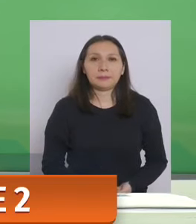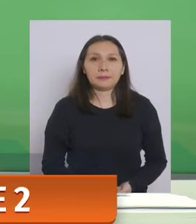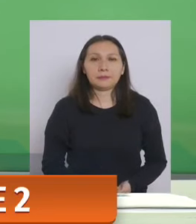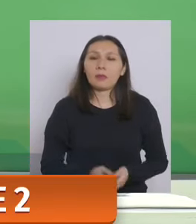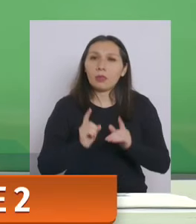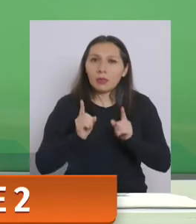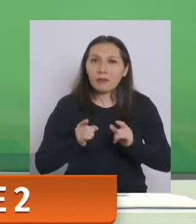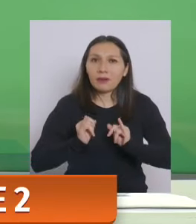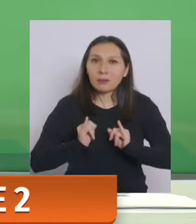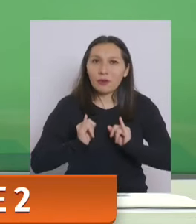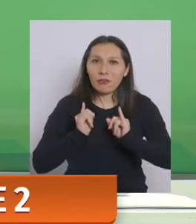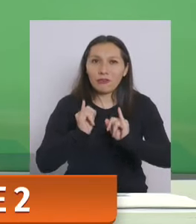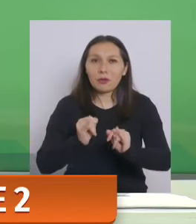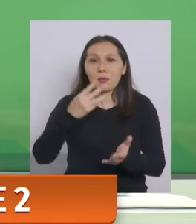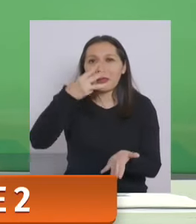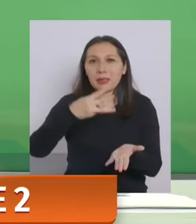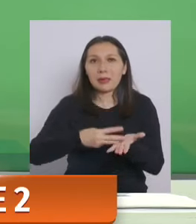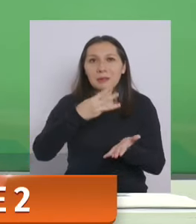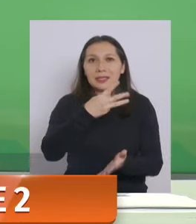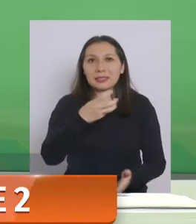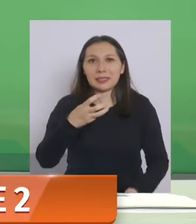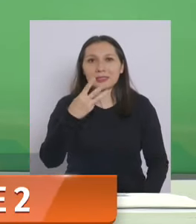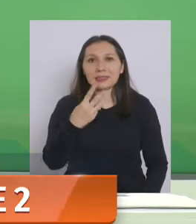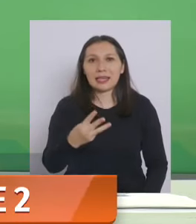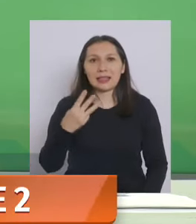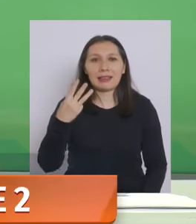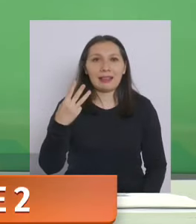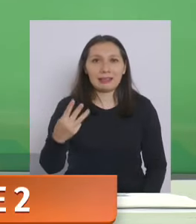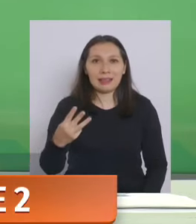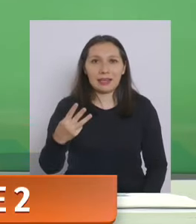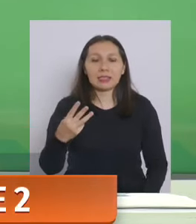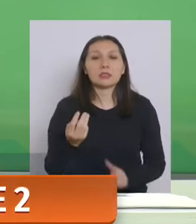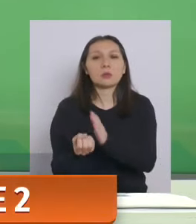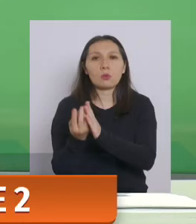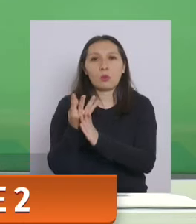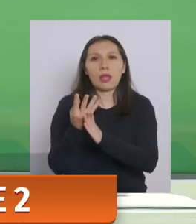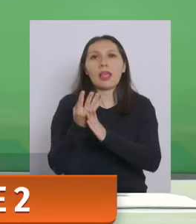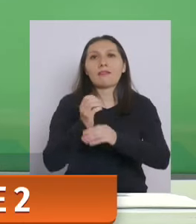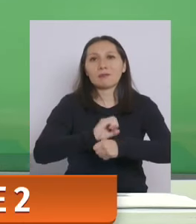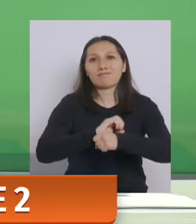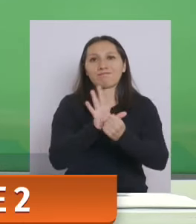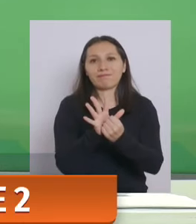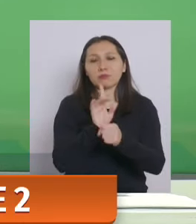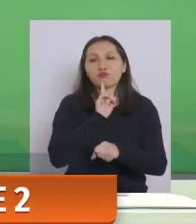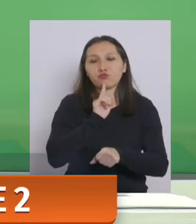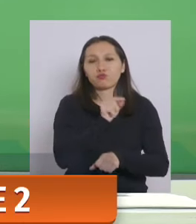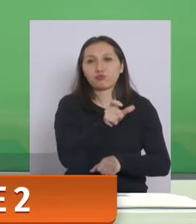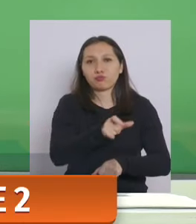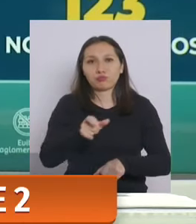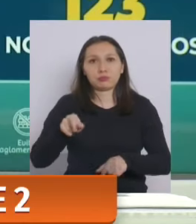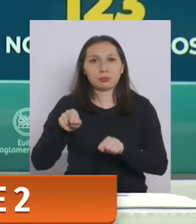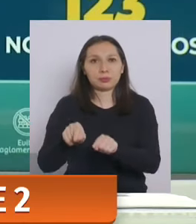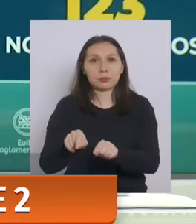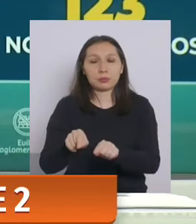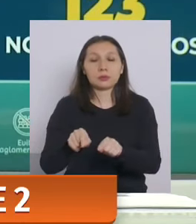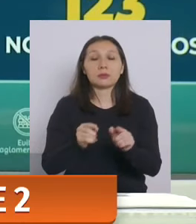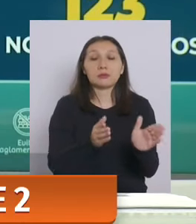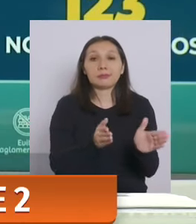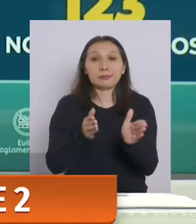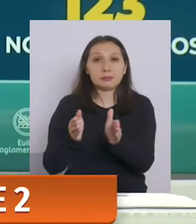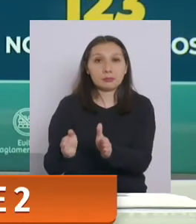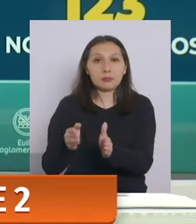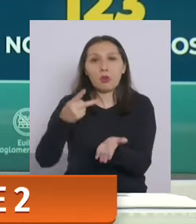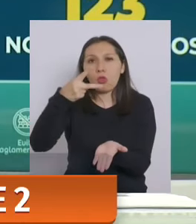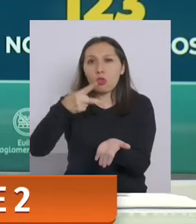debemos reportar tres mil trescientos treinta y tres nuevos casos de COVID-19 de los cuales